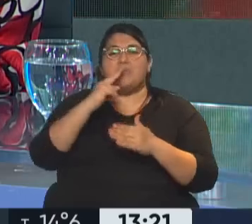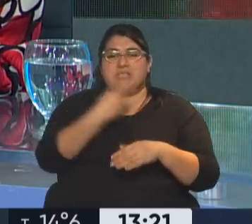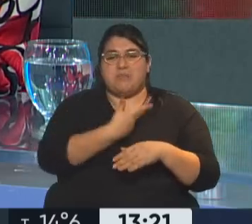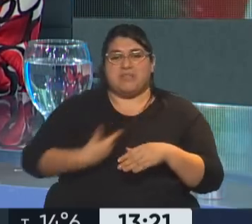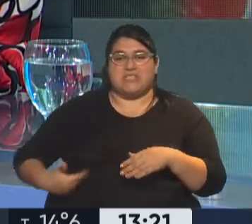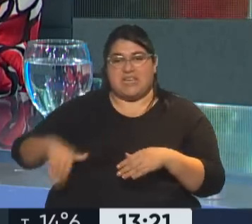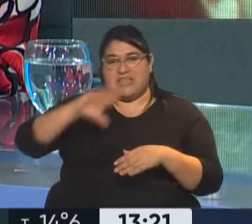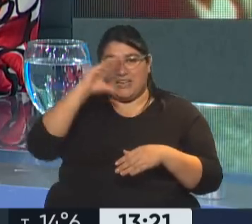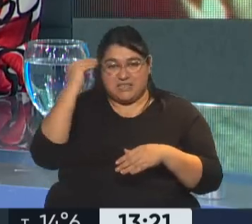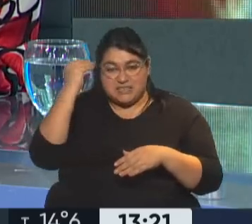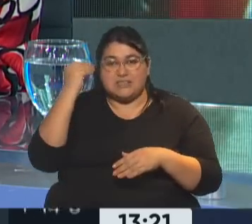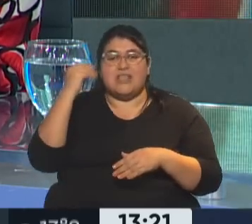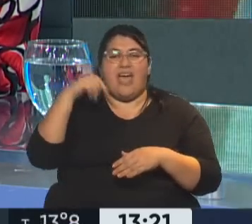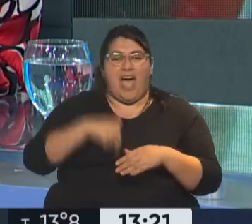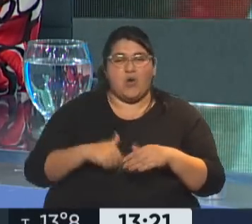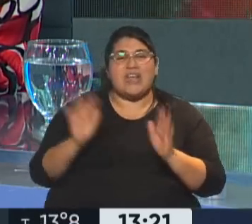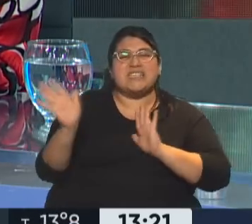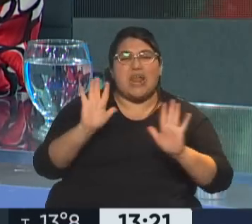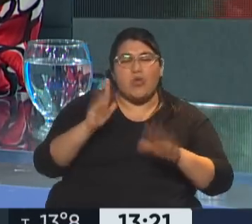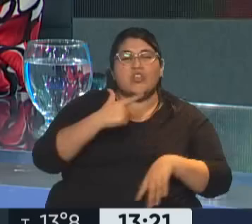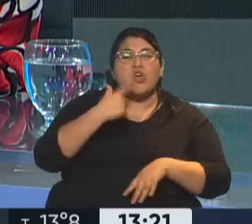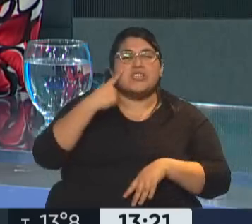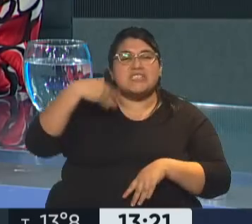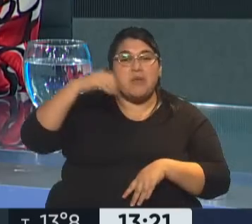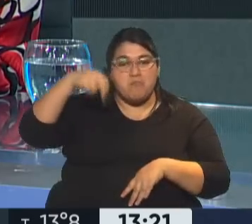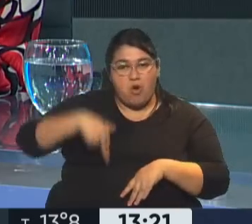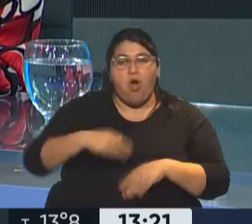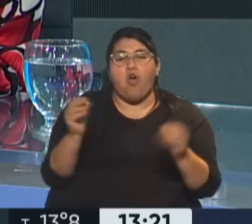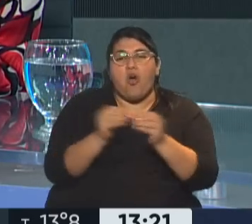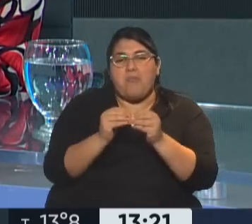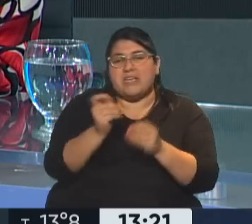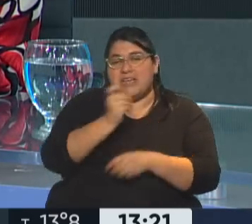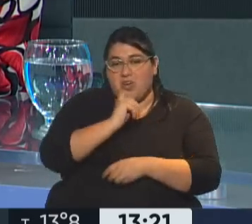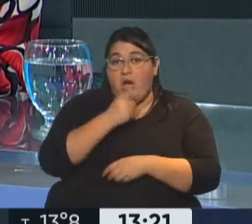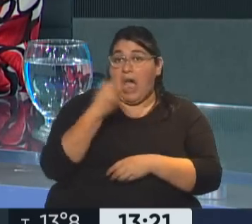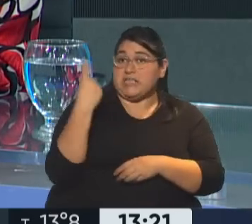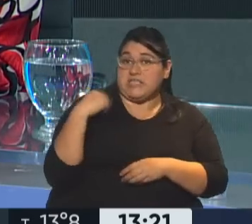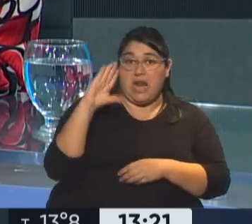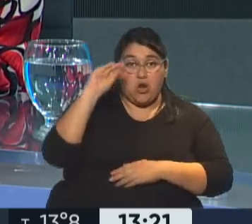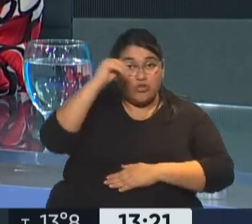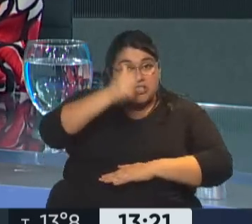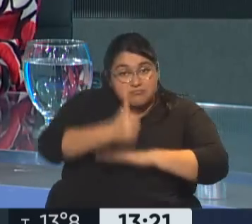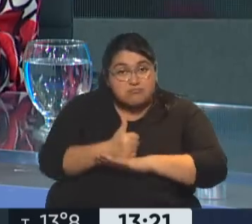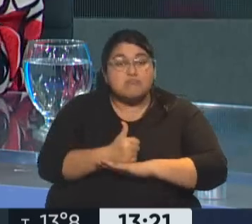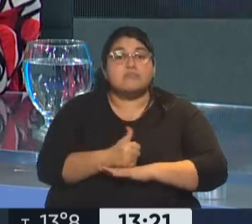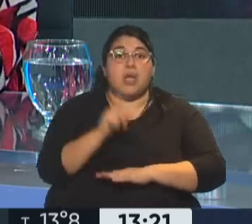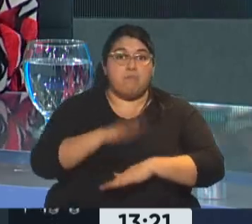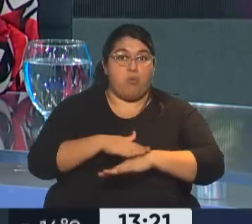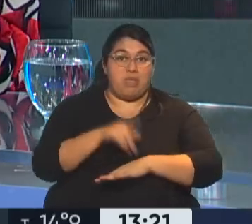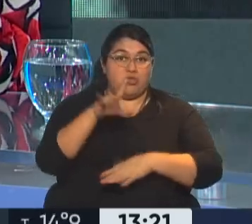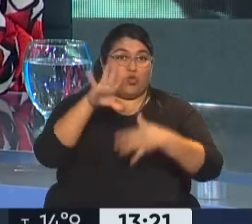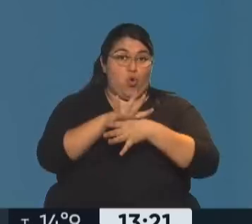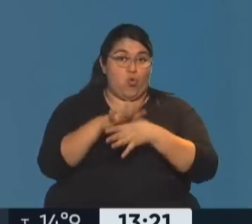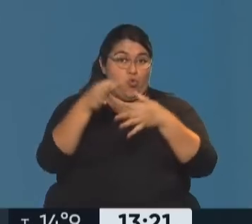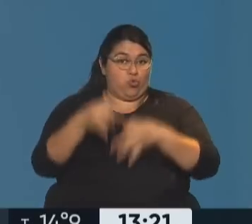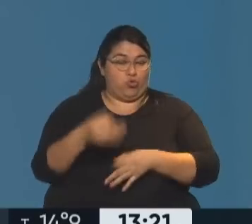...desde Kirchner y ya estamos saludando a Alfredo Simón, nuestro colega periodista del noticiero que estaba anoche en el lugar, en el momento preciso. Forma